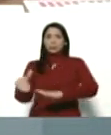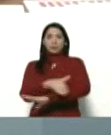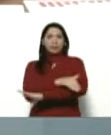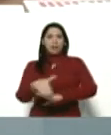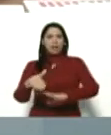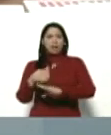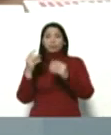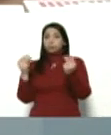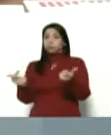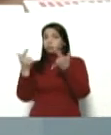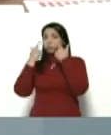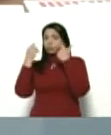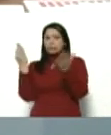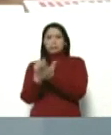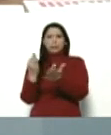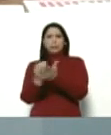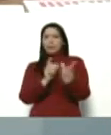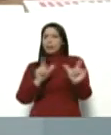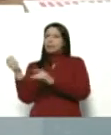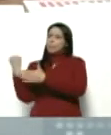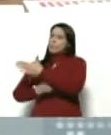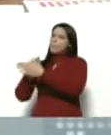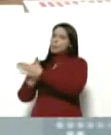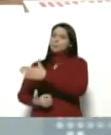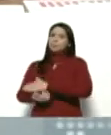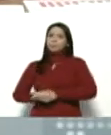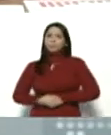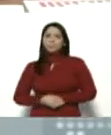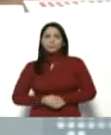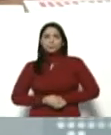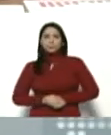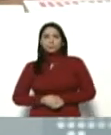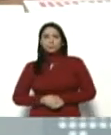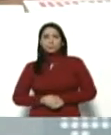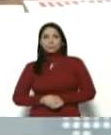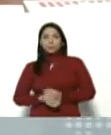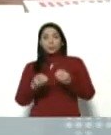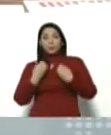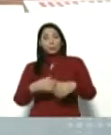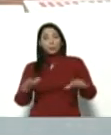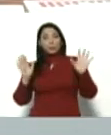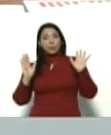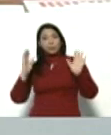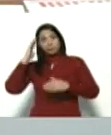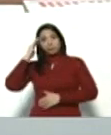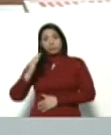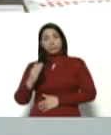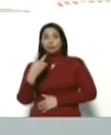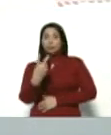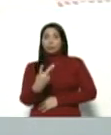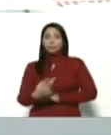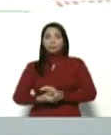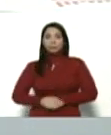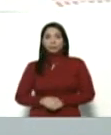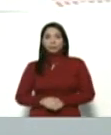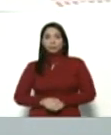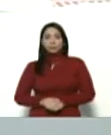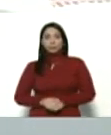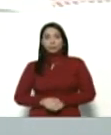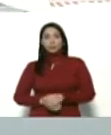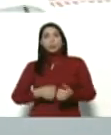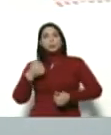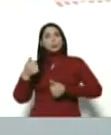máxima alerta. Siempre lista para el combate. Bueno, milicia, milicia. Son dos casos, los cuales nos lleva,